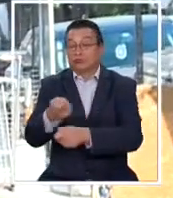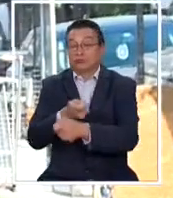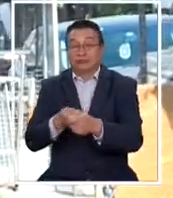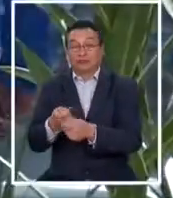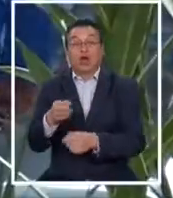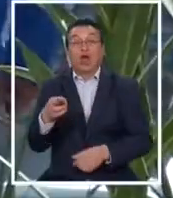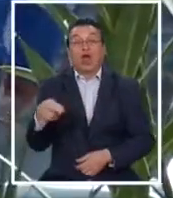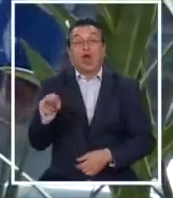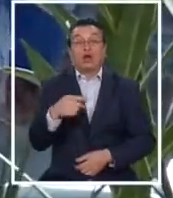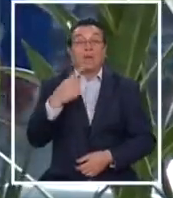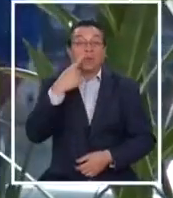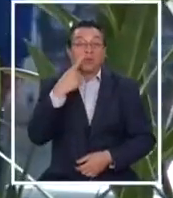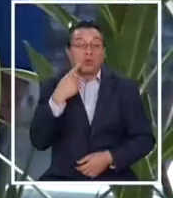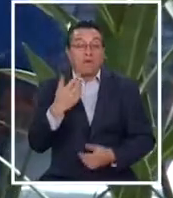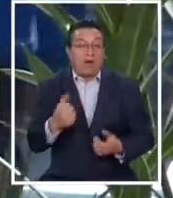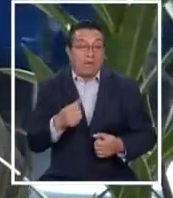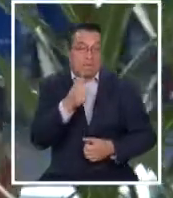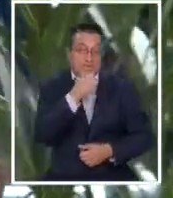nuevamente se pone a prueba.